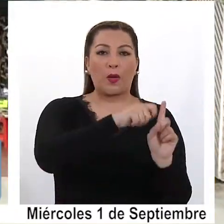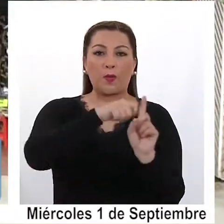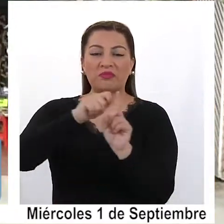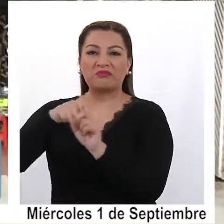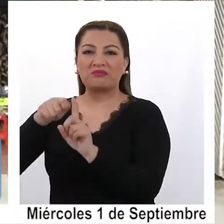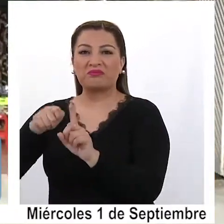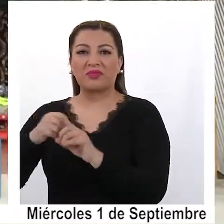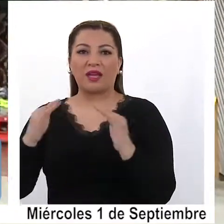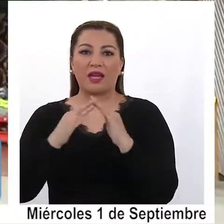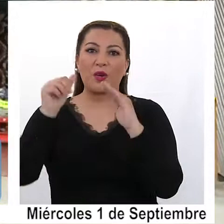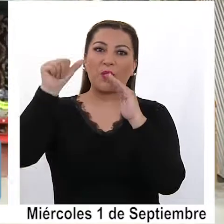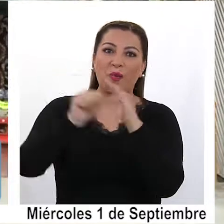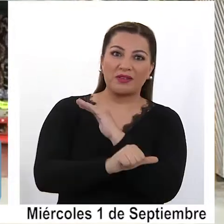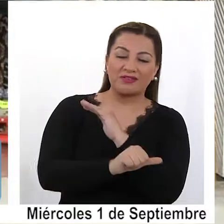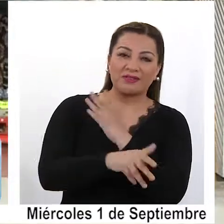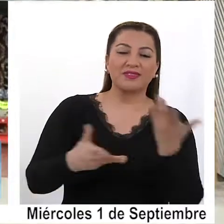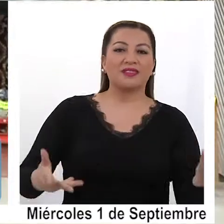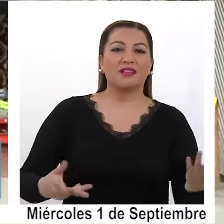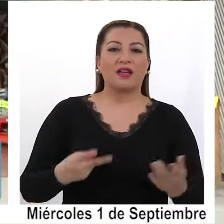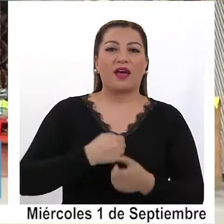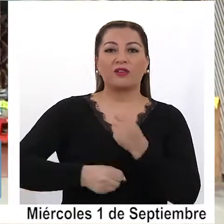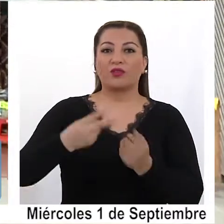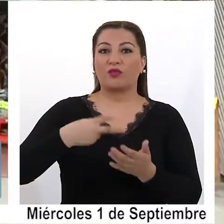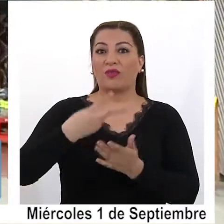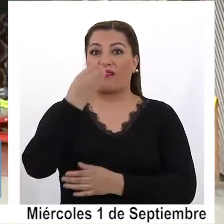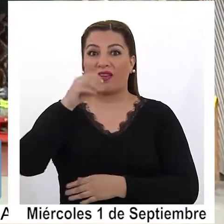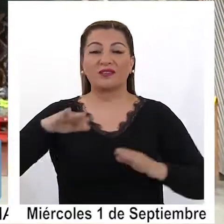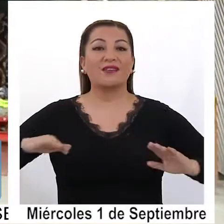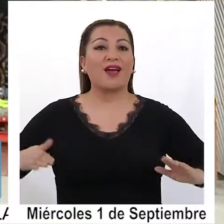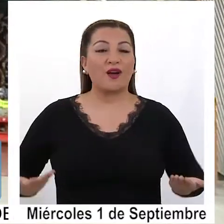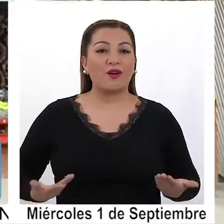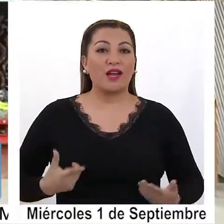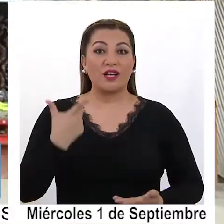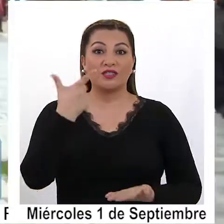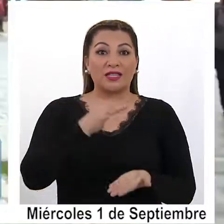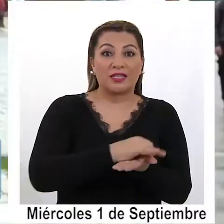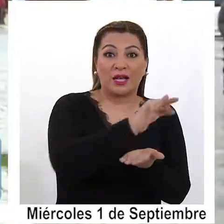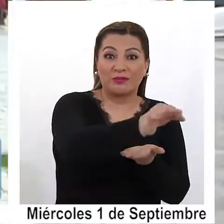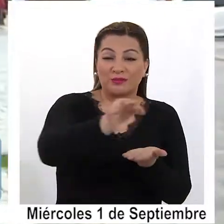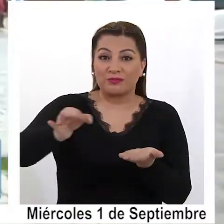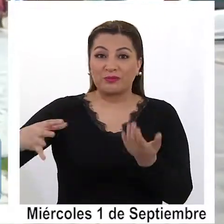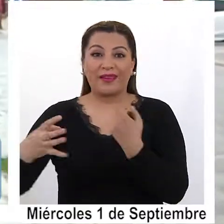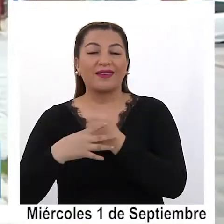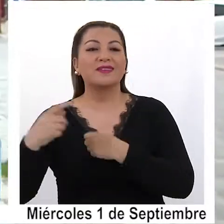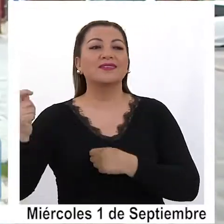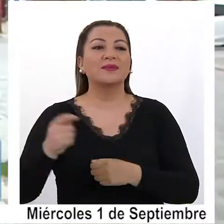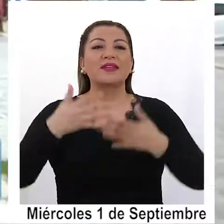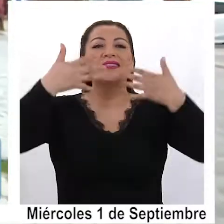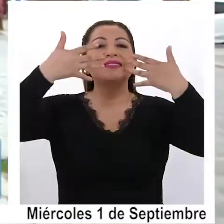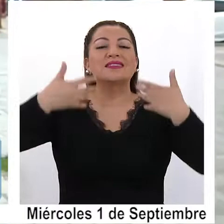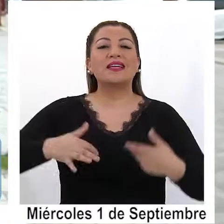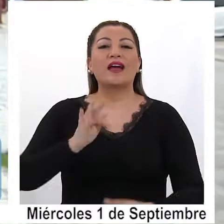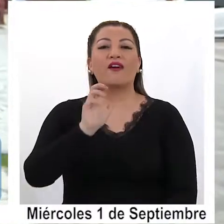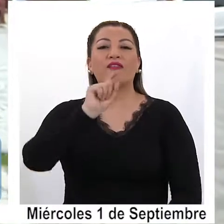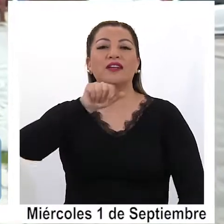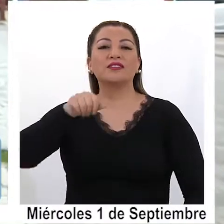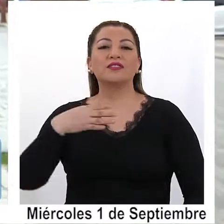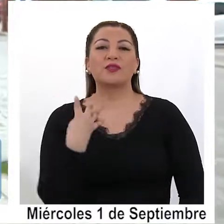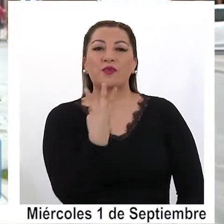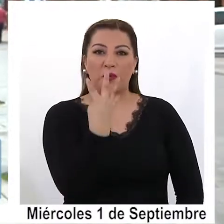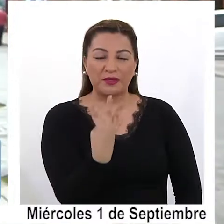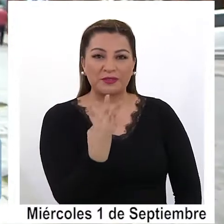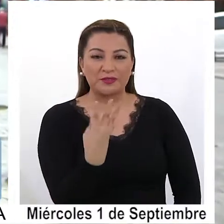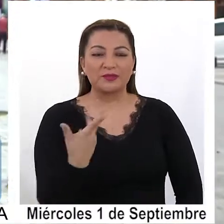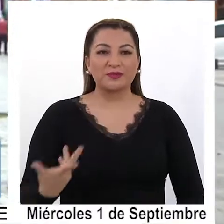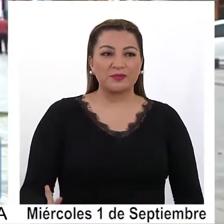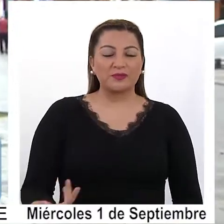en cuarentena en 2020, hoy las 7 comunas de Tarapacá están en fase de apertura